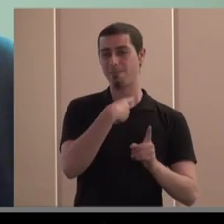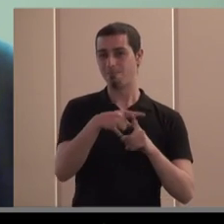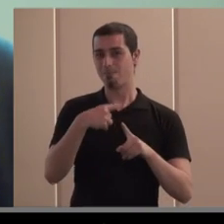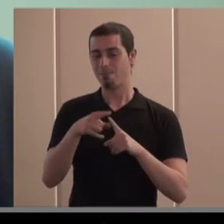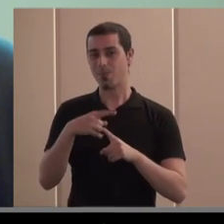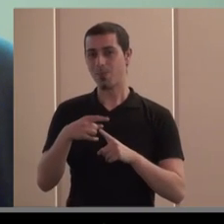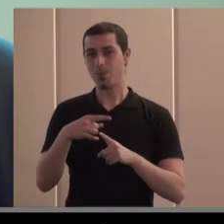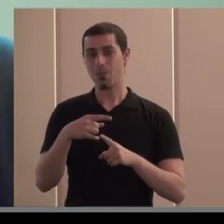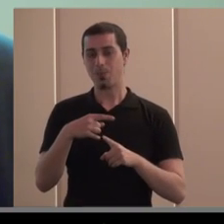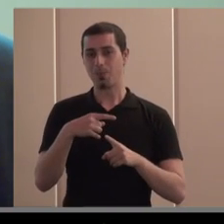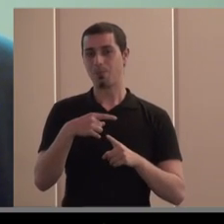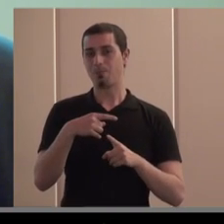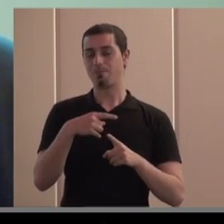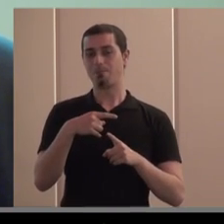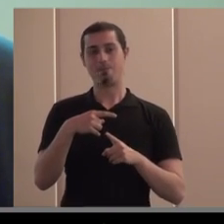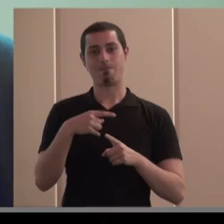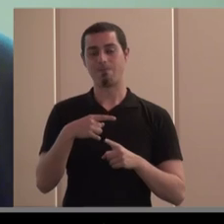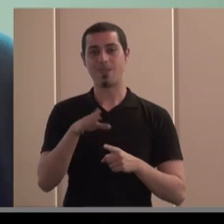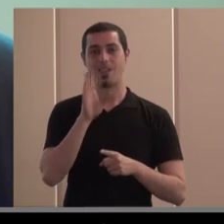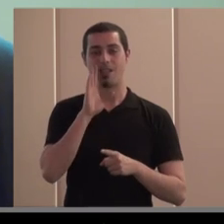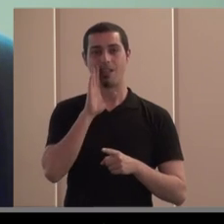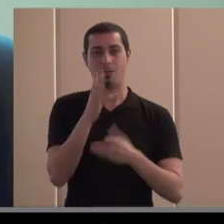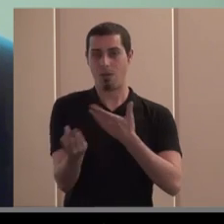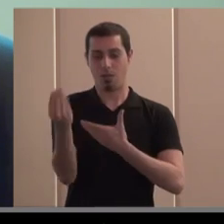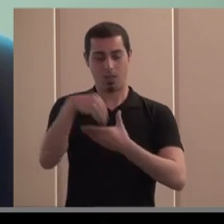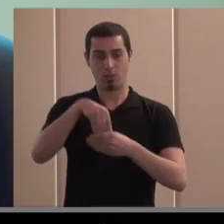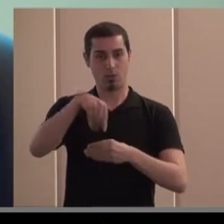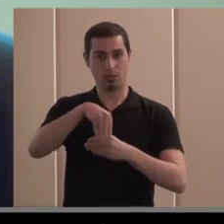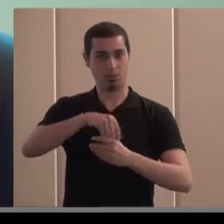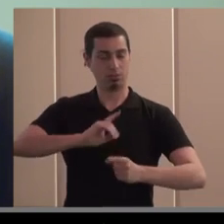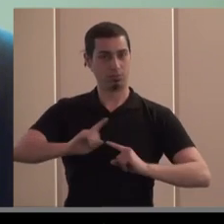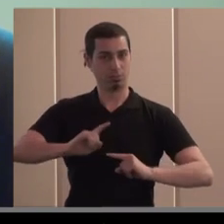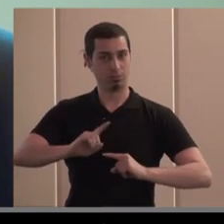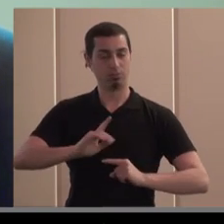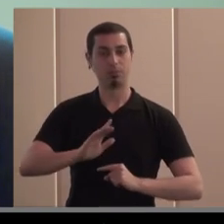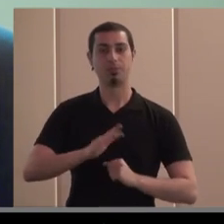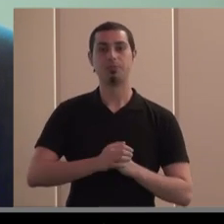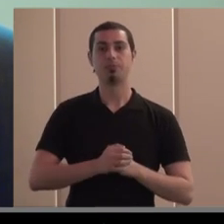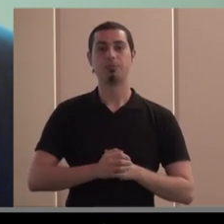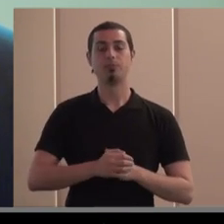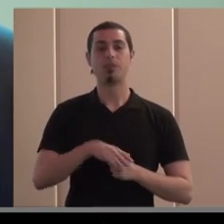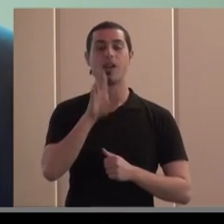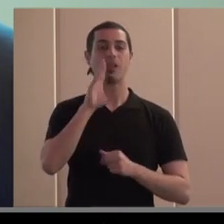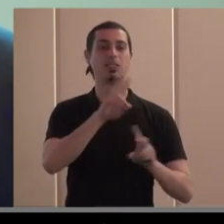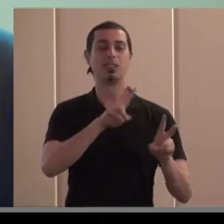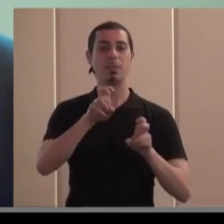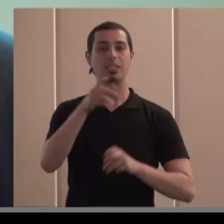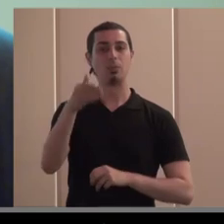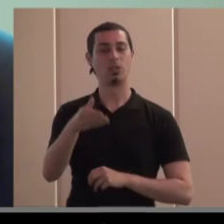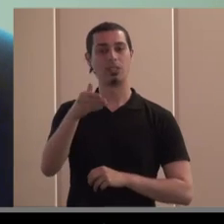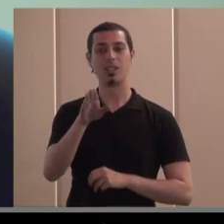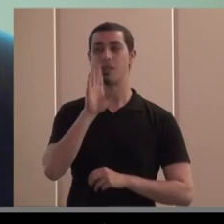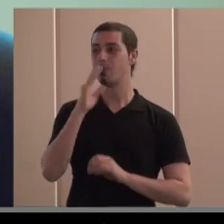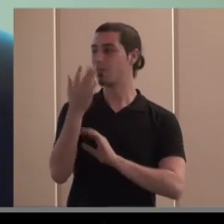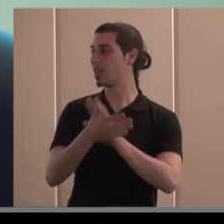dilucidan dentro un tema tan importante como el tema de